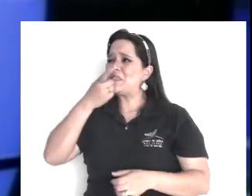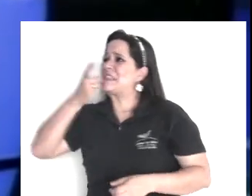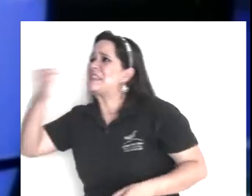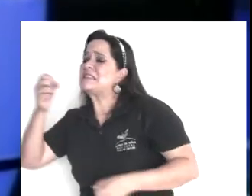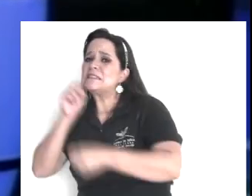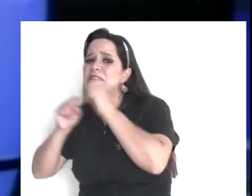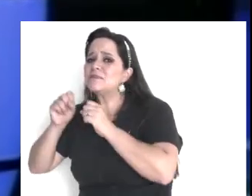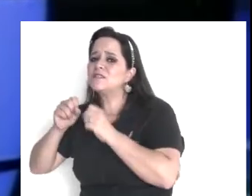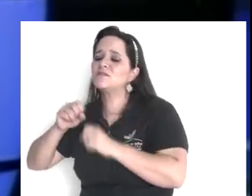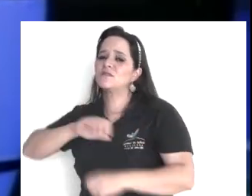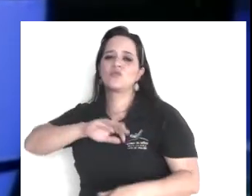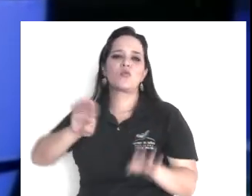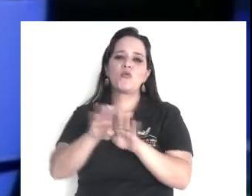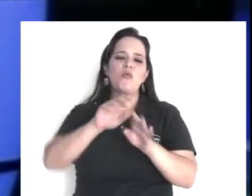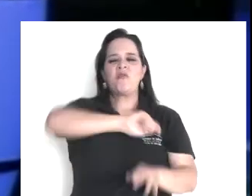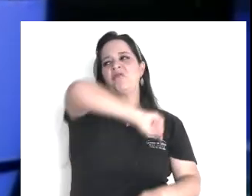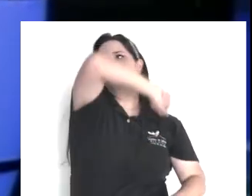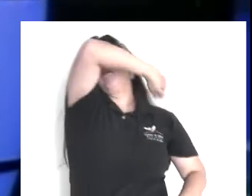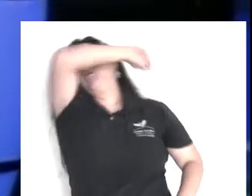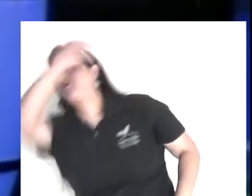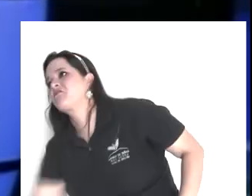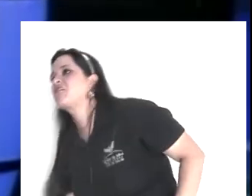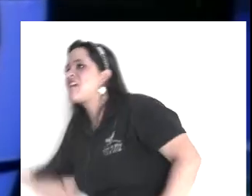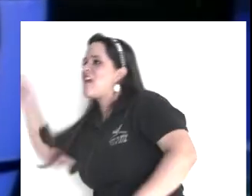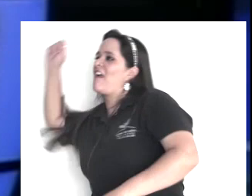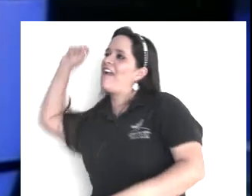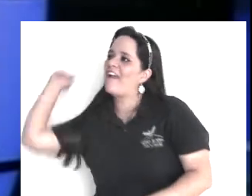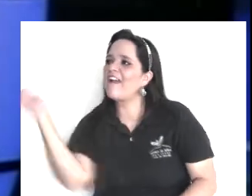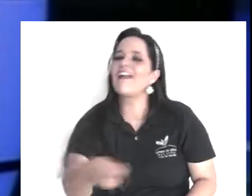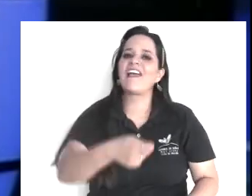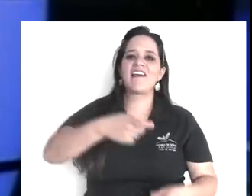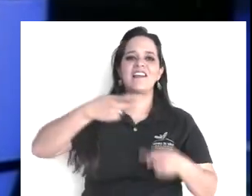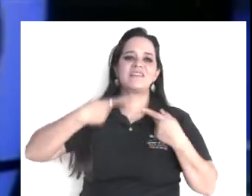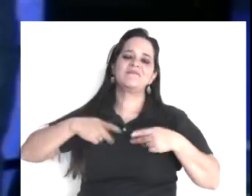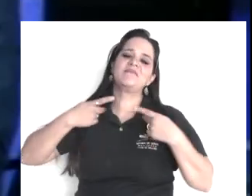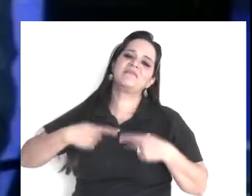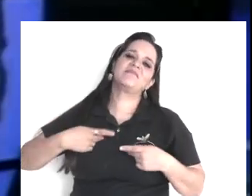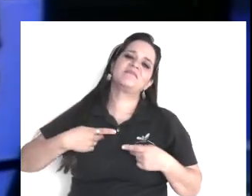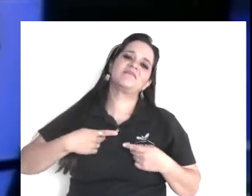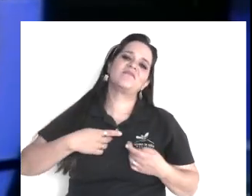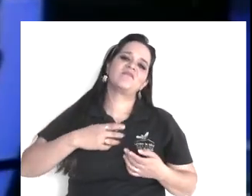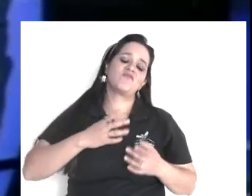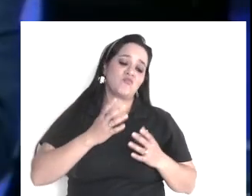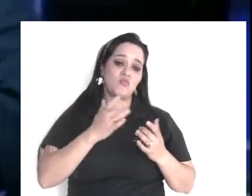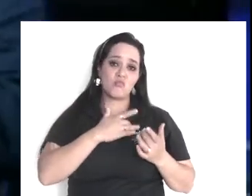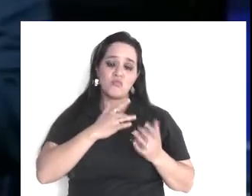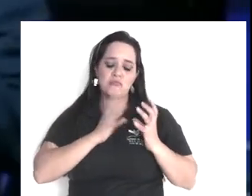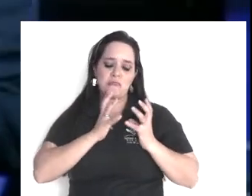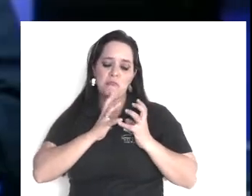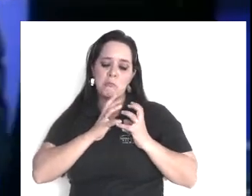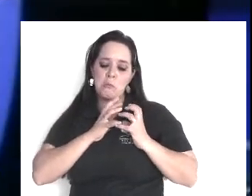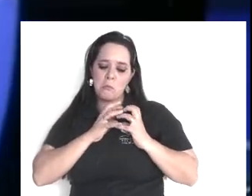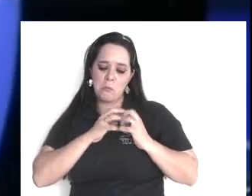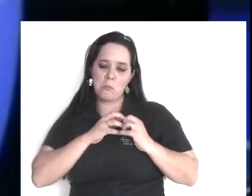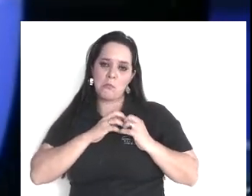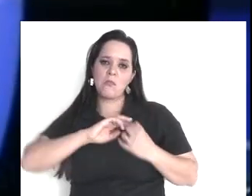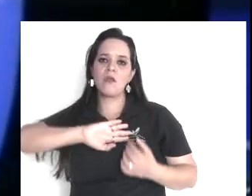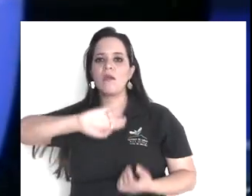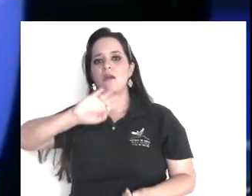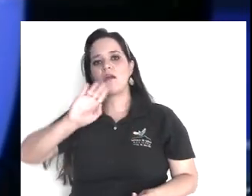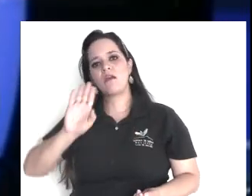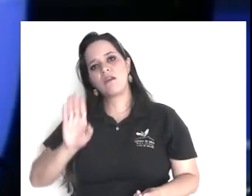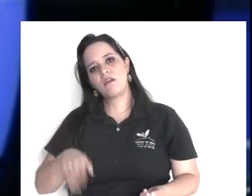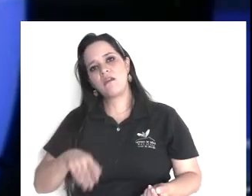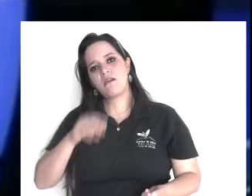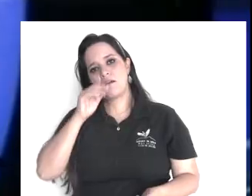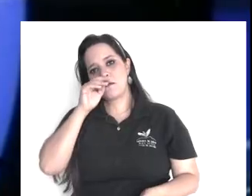puedes, en la oscuridad, ver venir el que, tú crees que es su enemigo, y tiras el machete, pero luego ya hay una luz, y es el compañero,